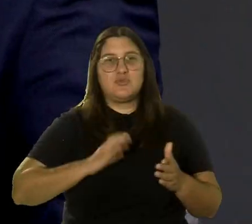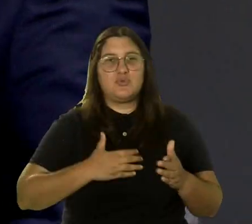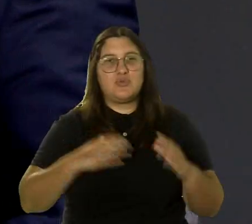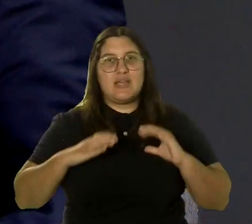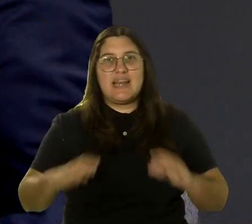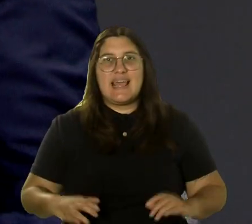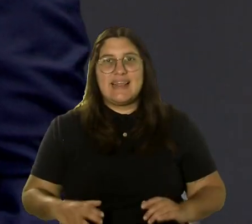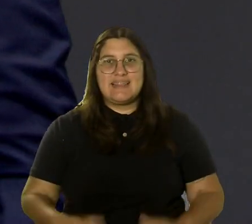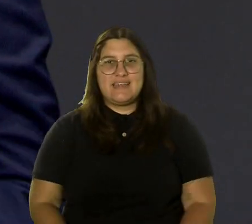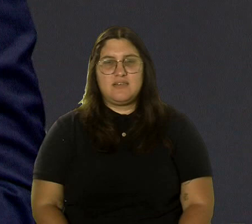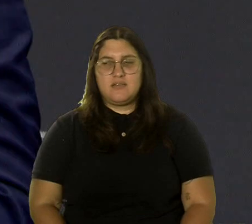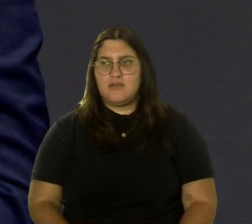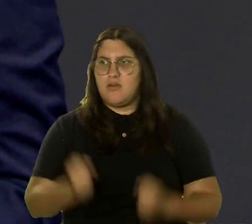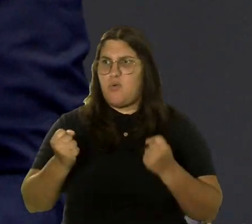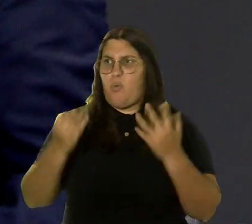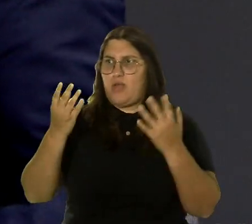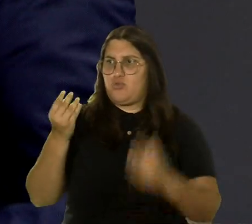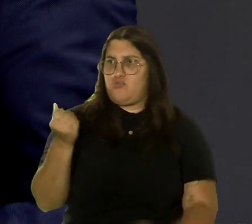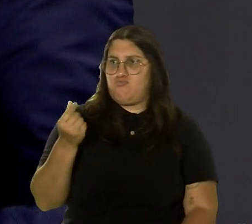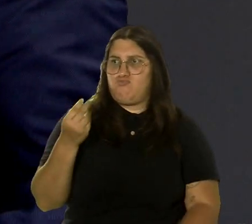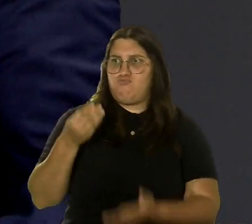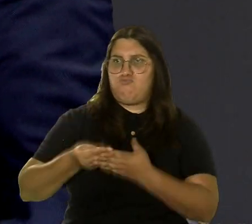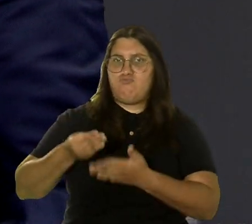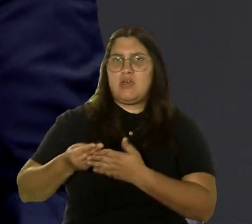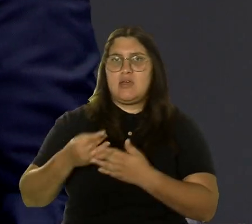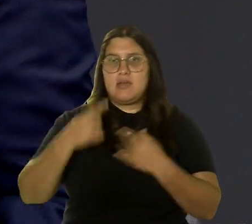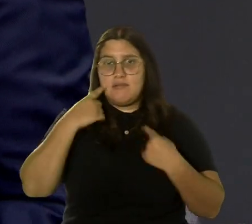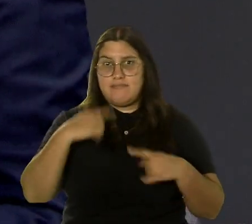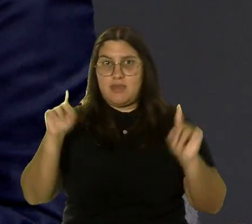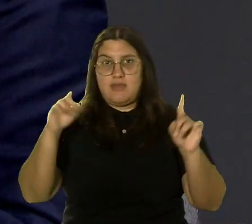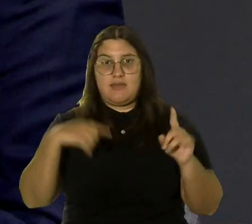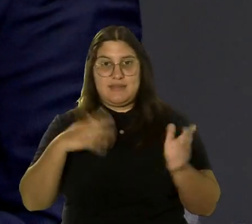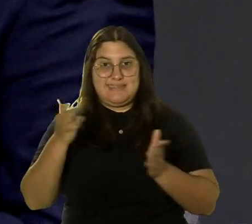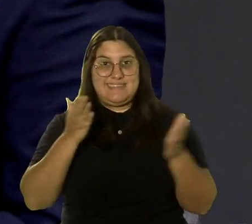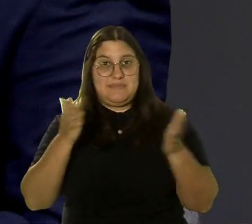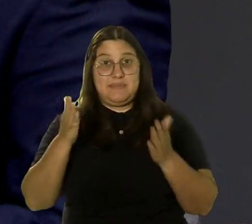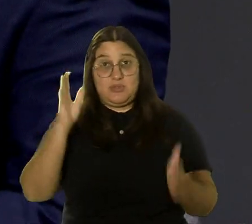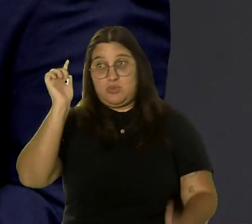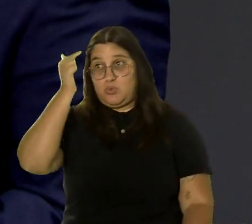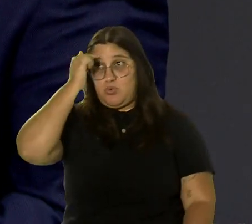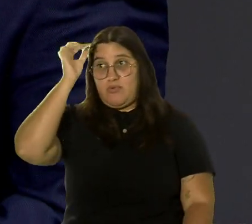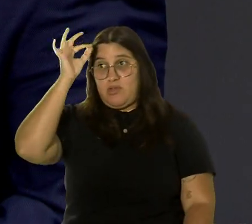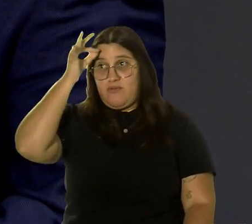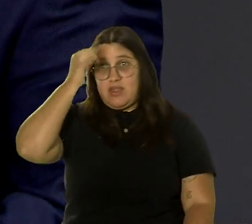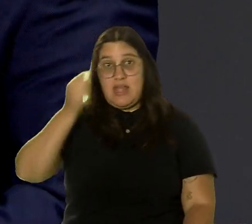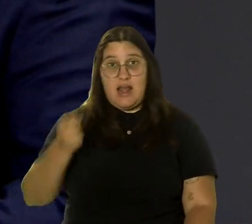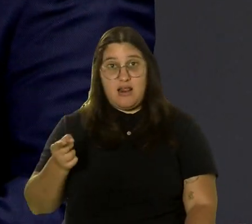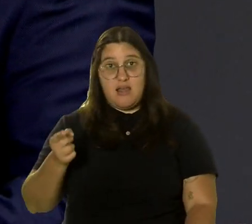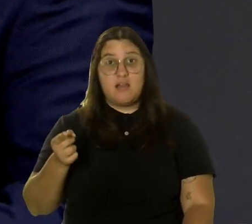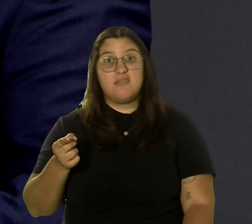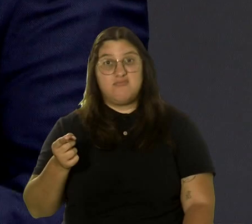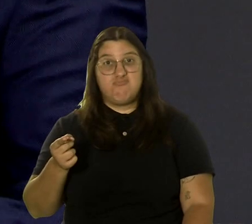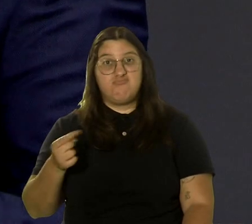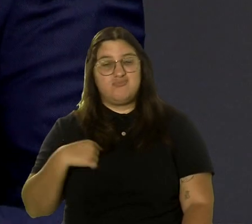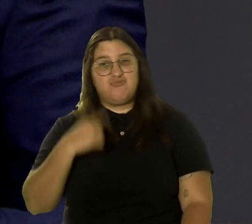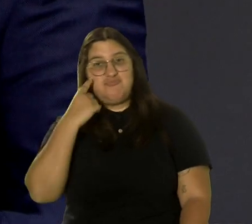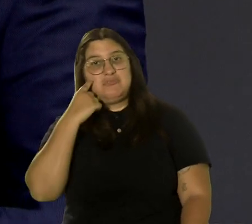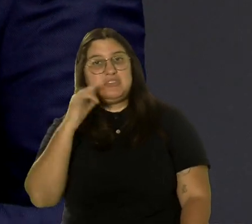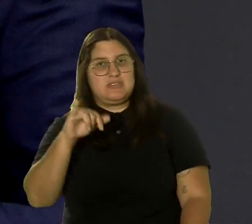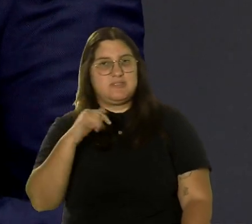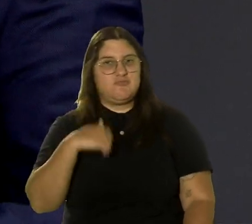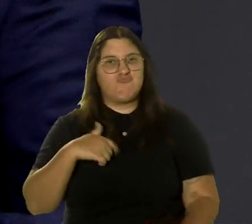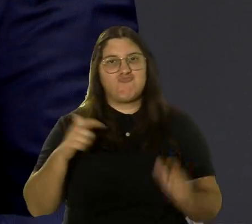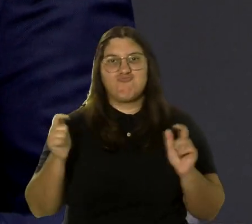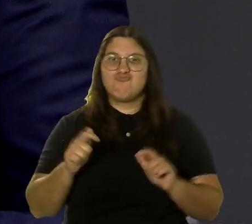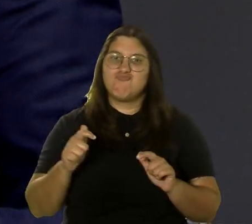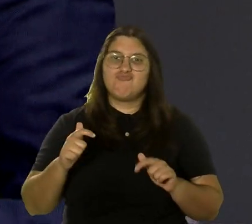Dinero. ¿Cuánto dinero representa el yo lograr ofrecer servicios al gobierno federal? Creo que es un nicho de mercado sumamente